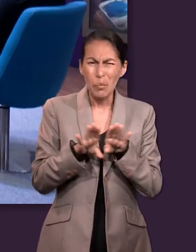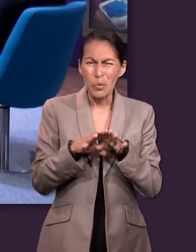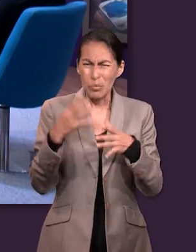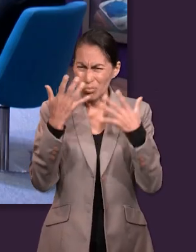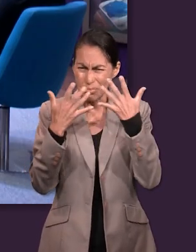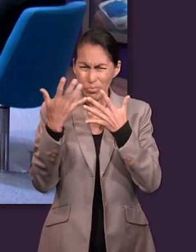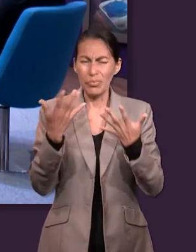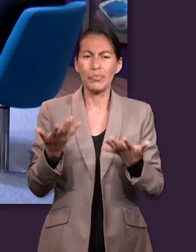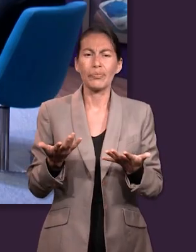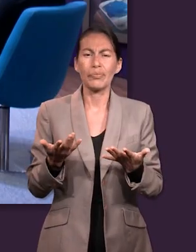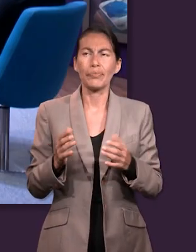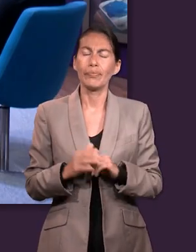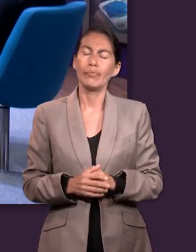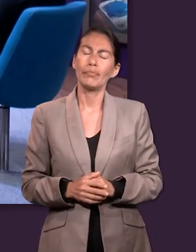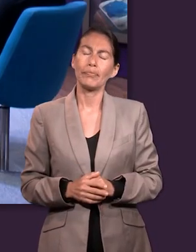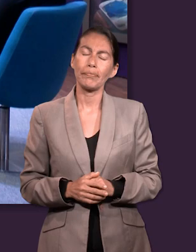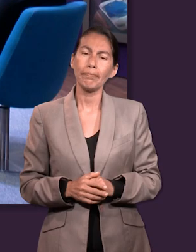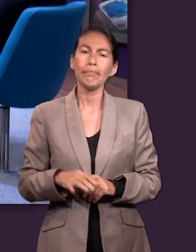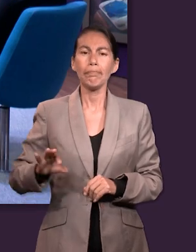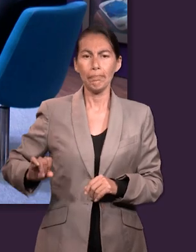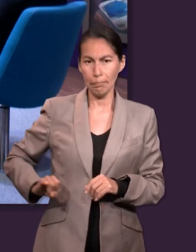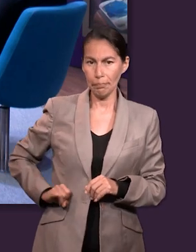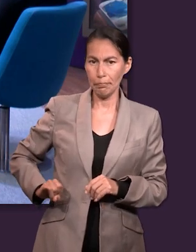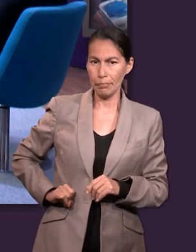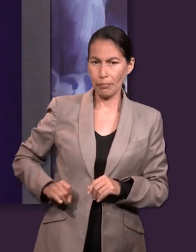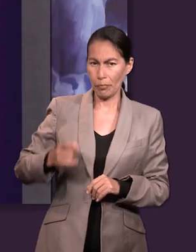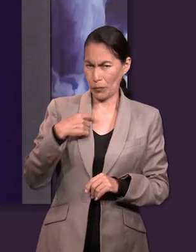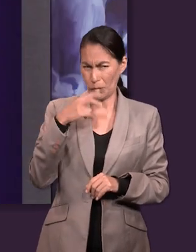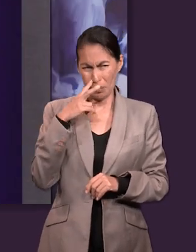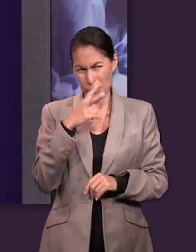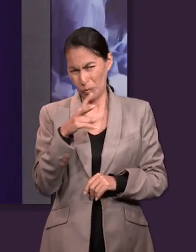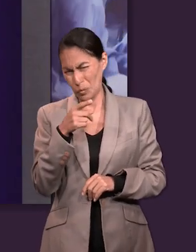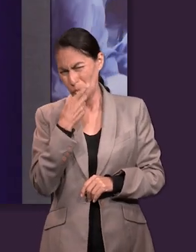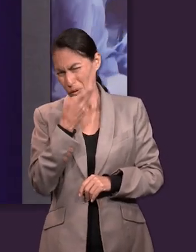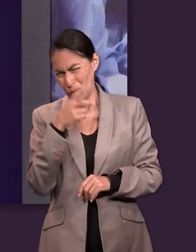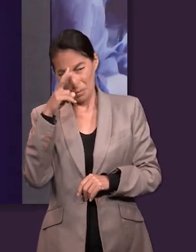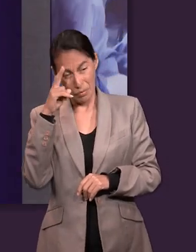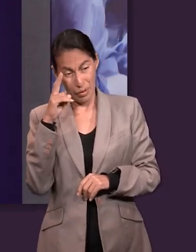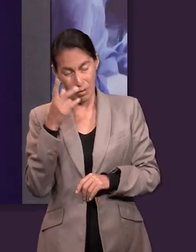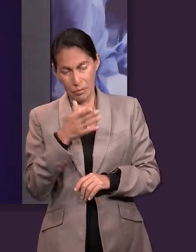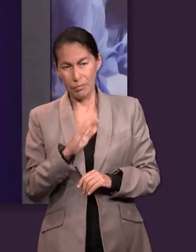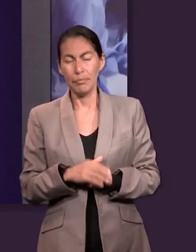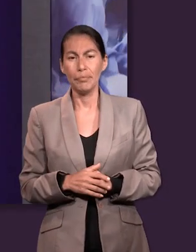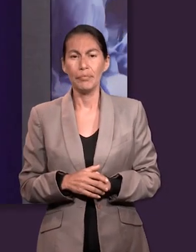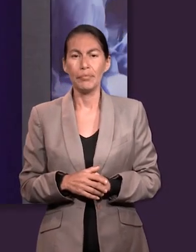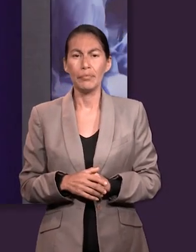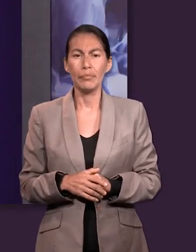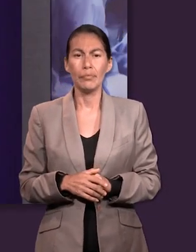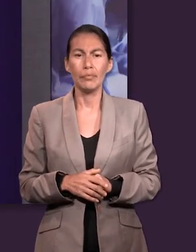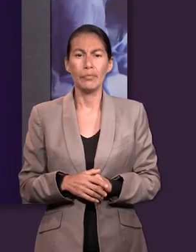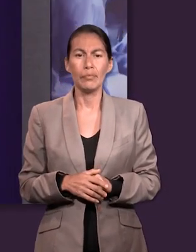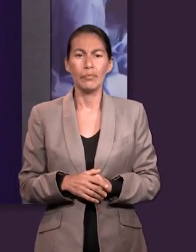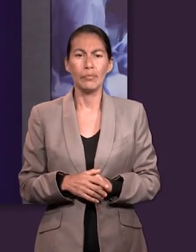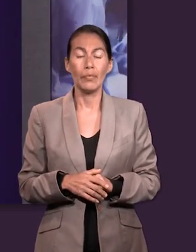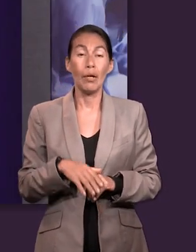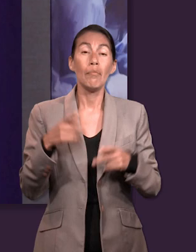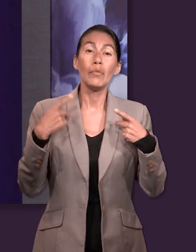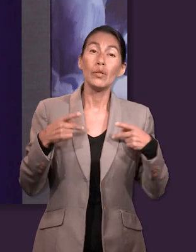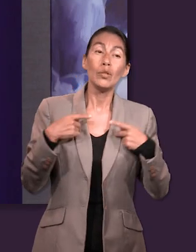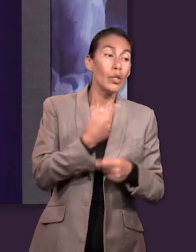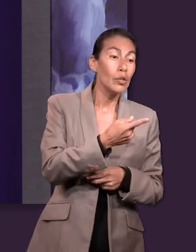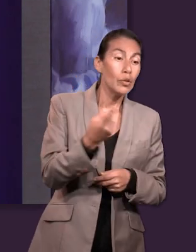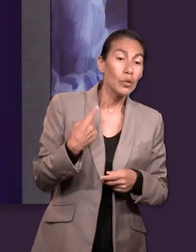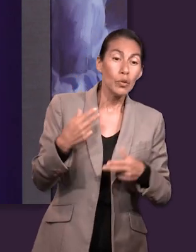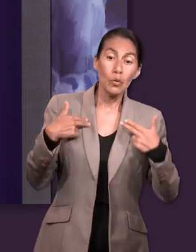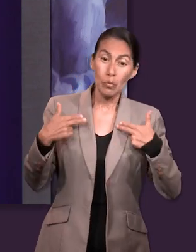leer sobre esto? Ahí se me hace bien interesante lo que comentas, porque usualmente los humanos tenemos